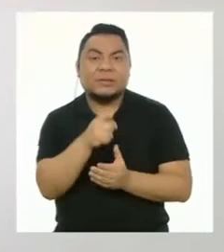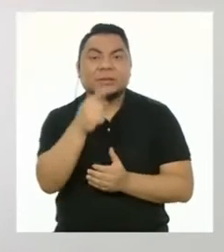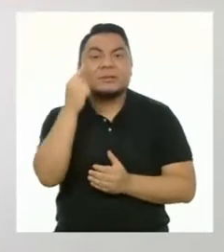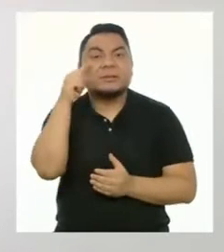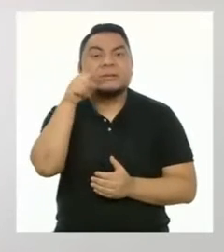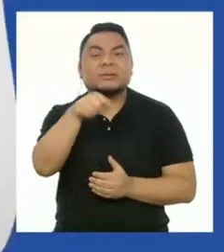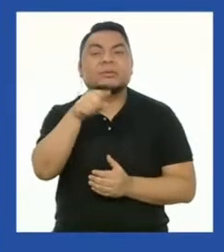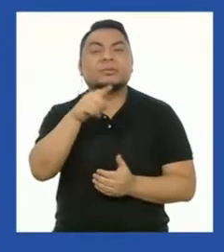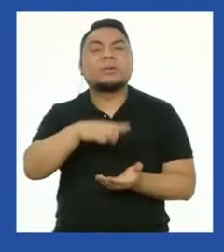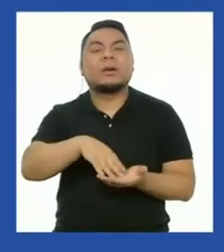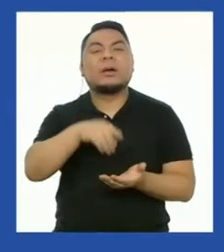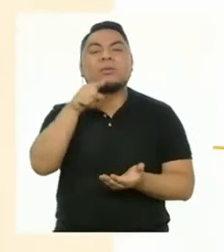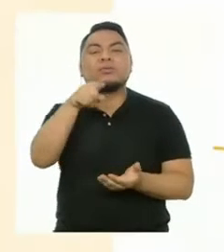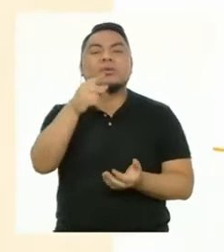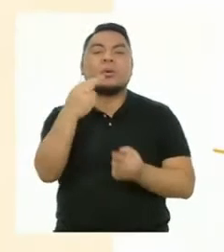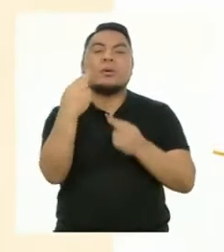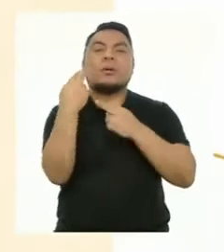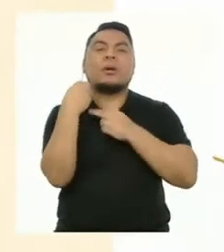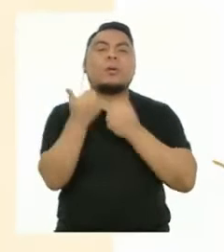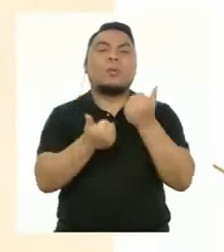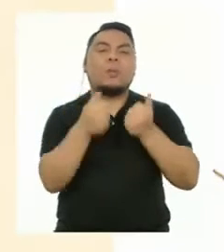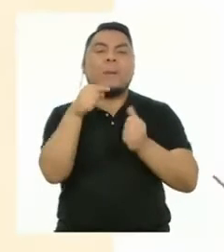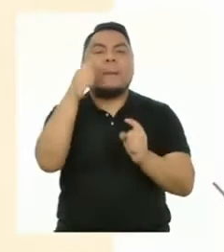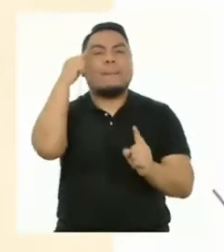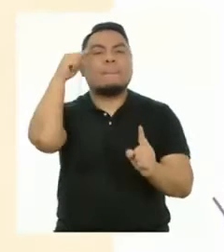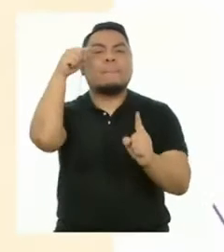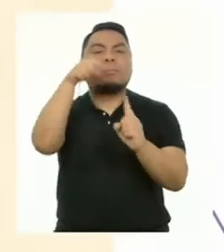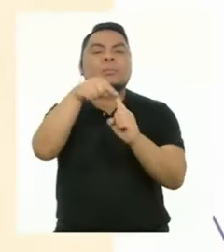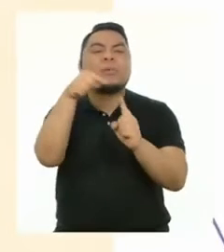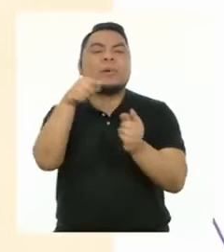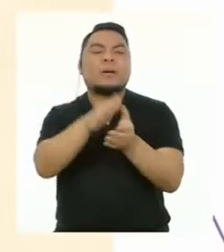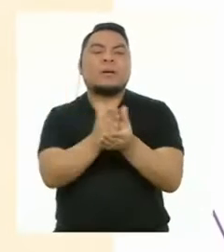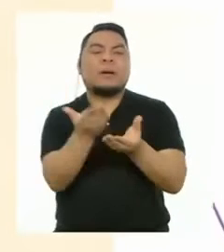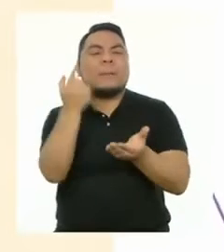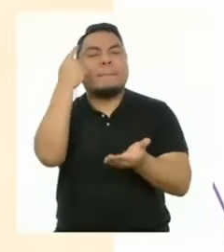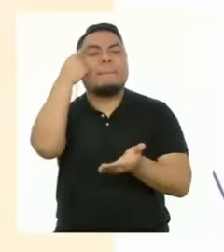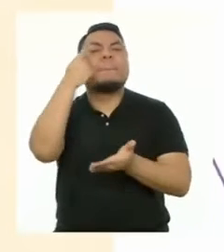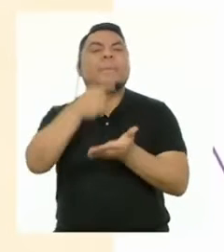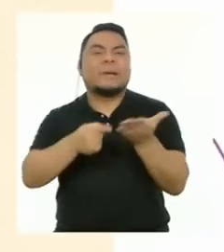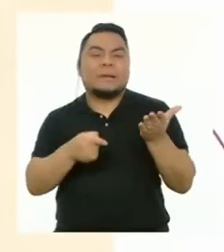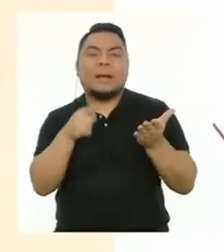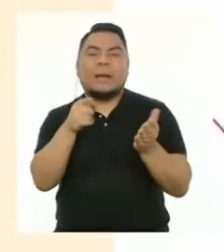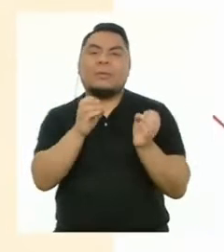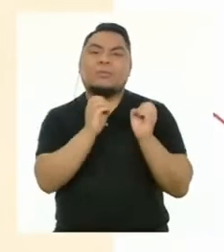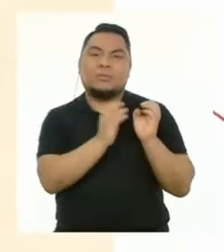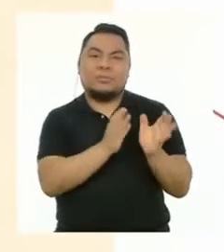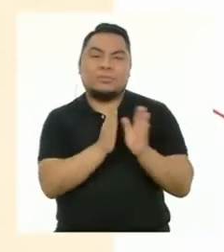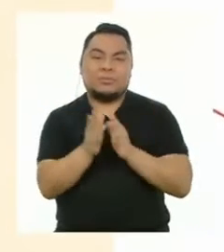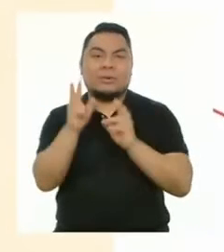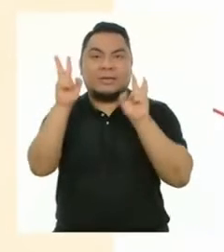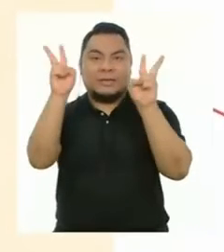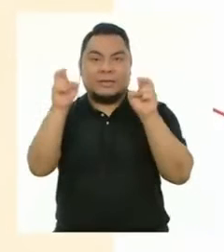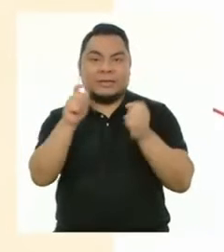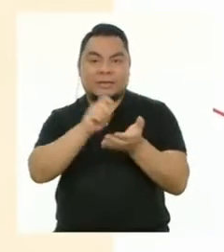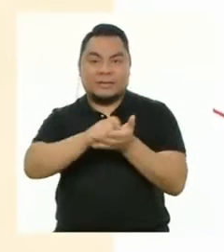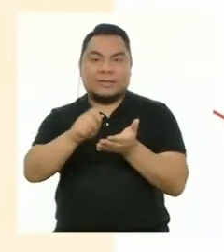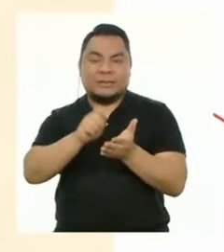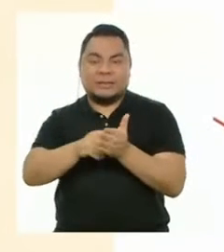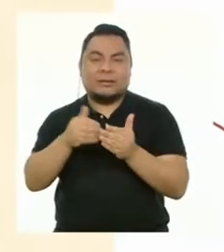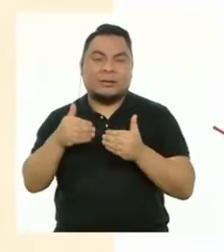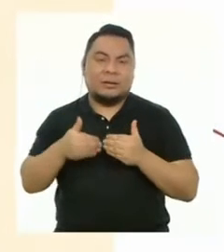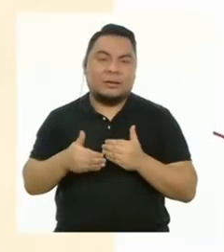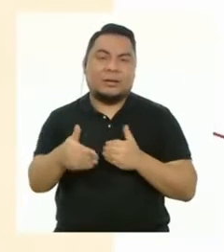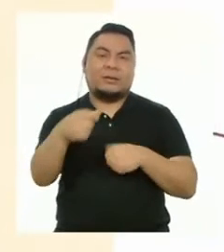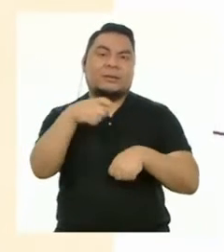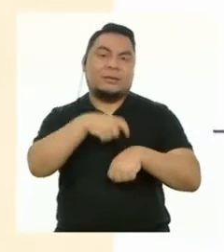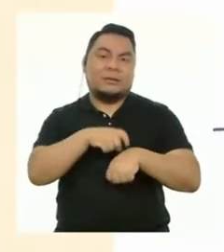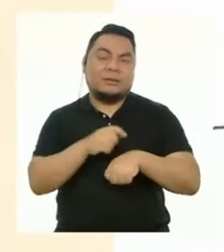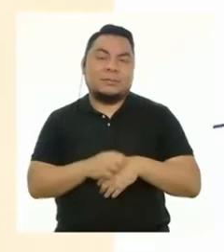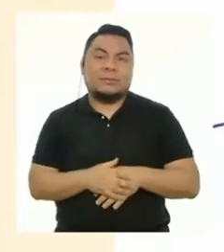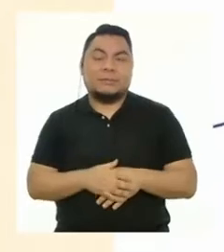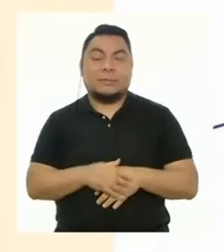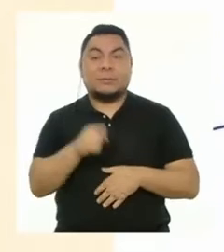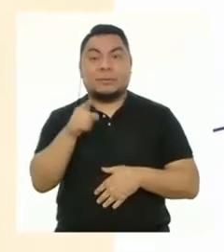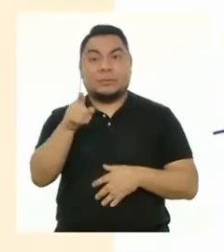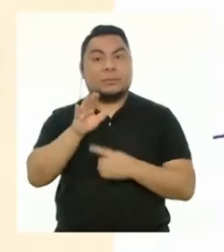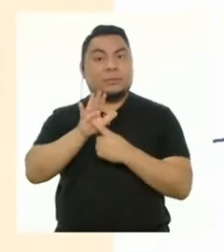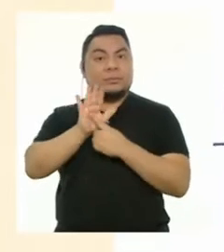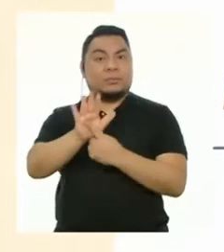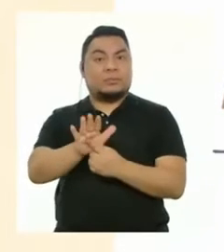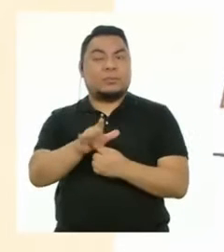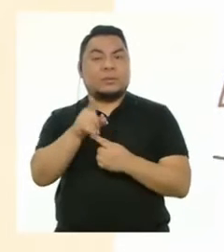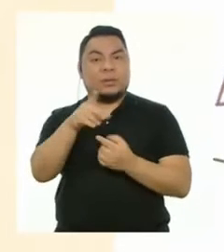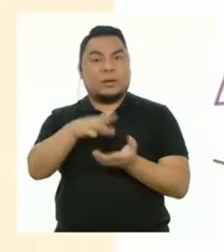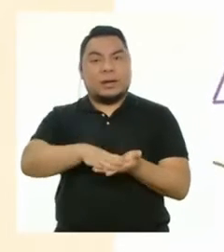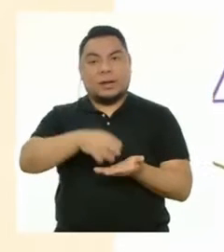se define por su función. Contener una selección ordenada de los productos que han realizado a lo largo del tiempo. Para